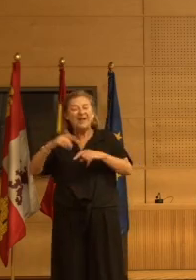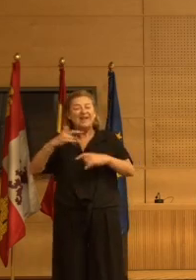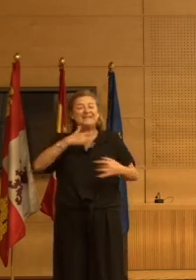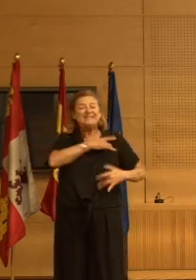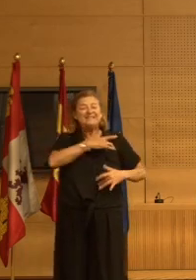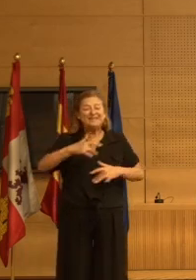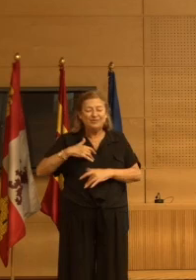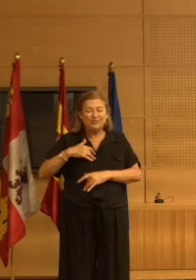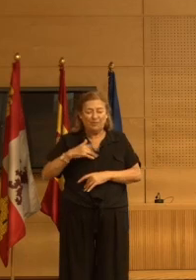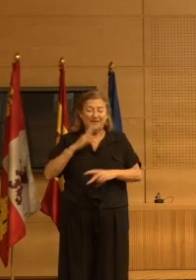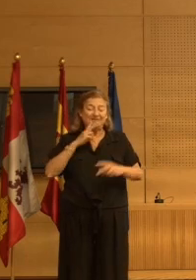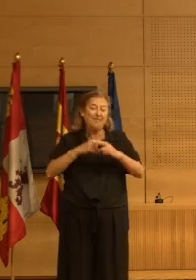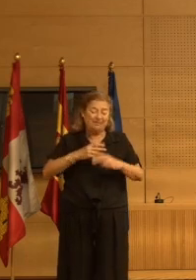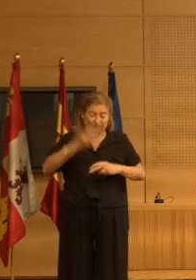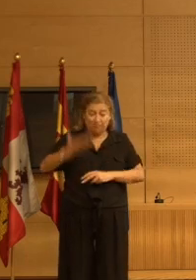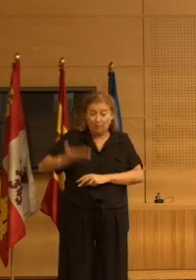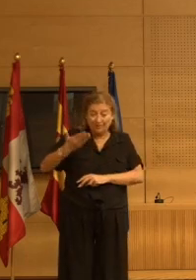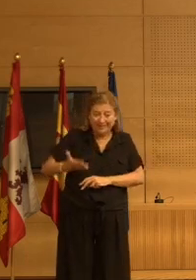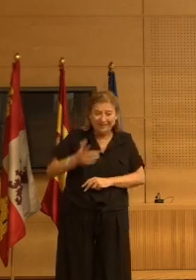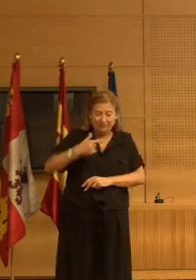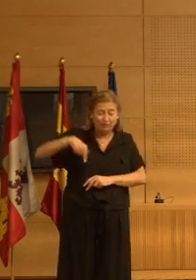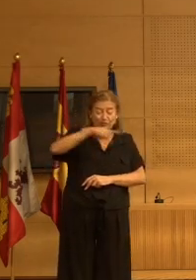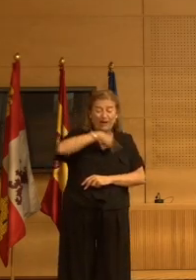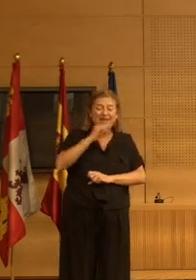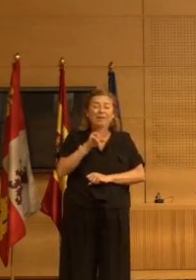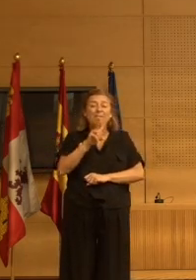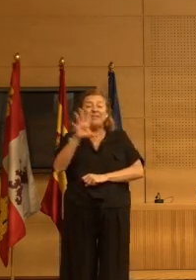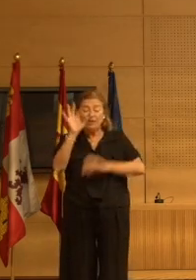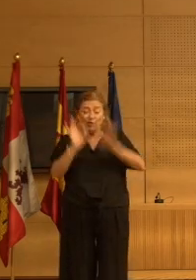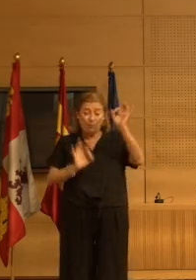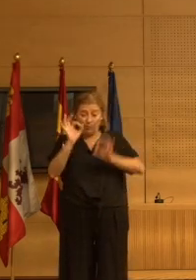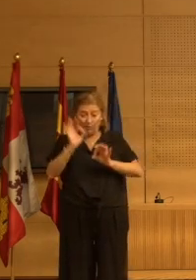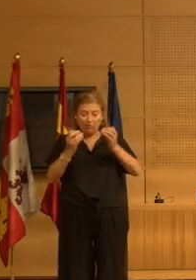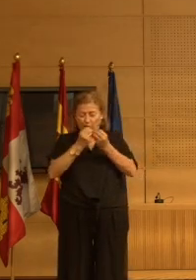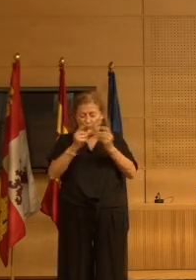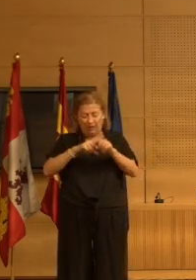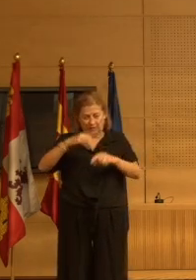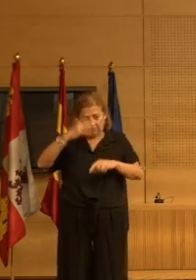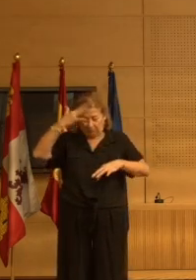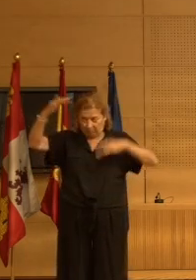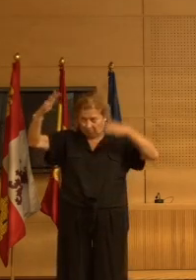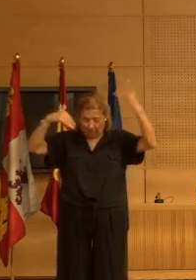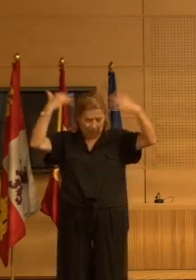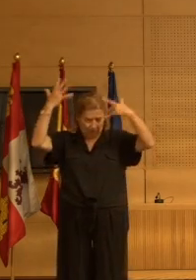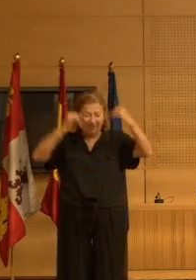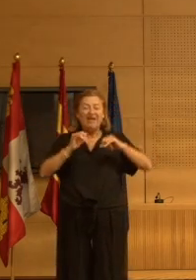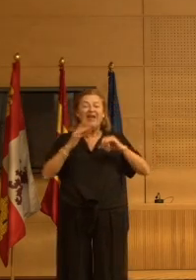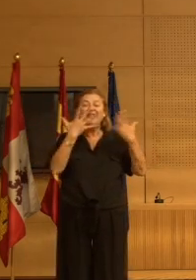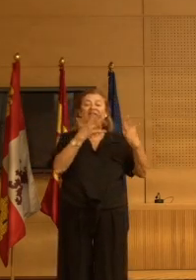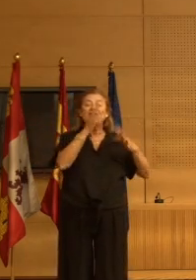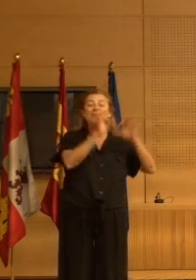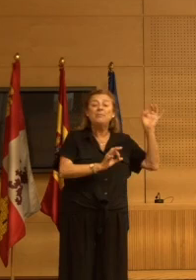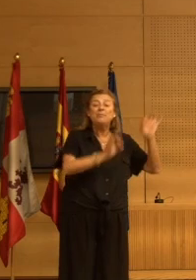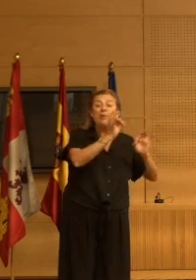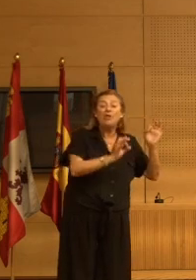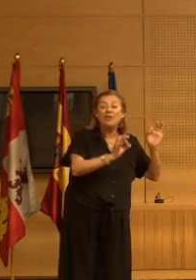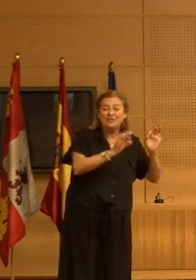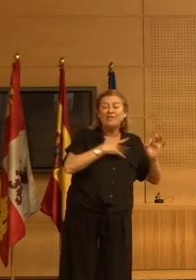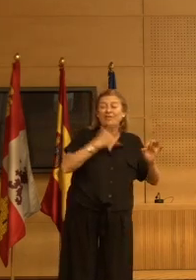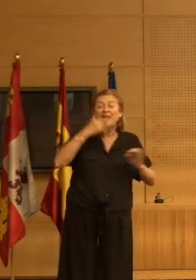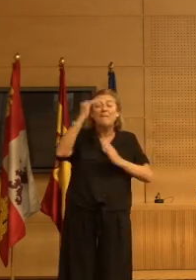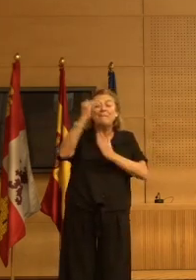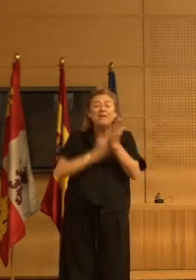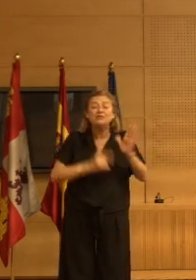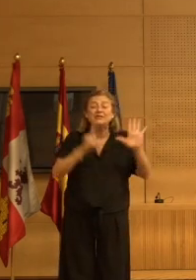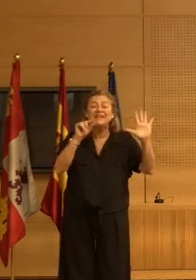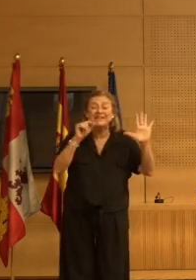clínicamente relevante pues teníamos 25% con delirios y al final solo un 10% es decir que ha bajado un 60